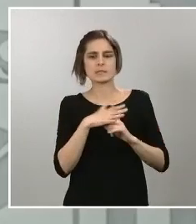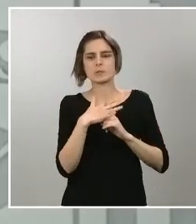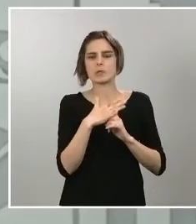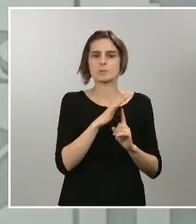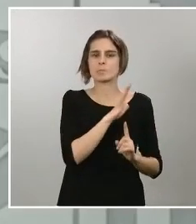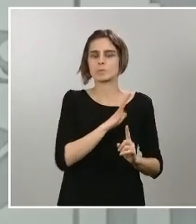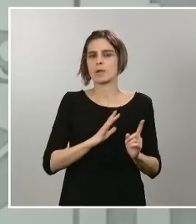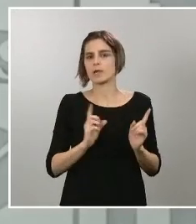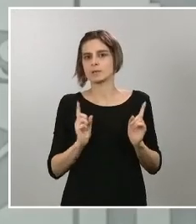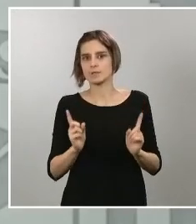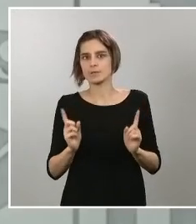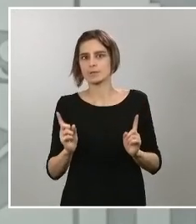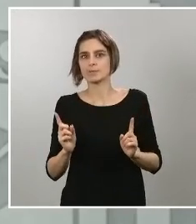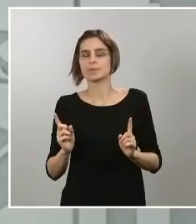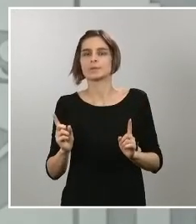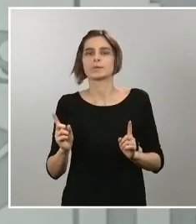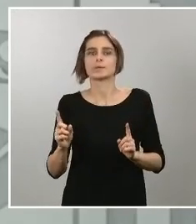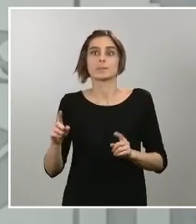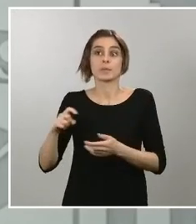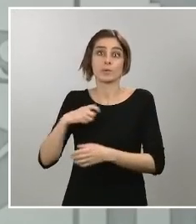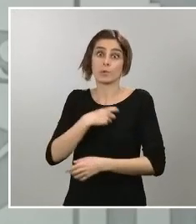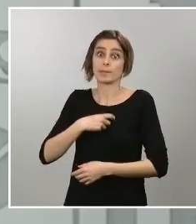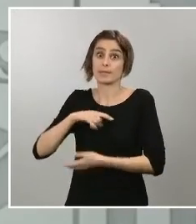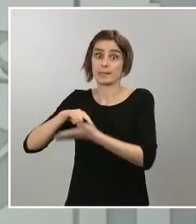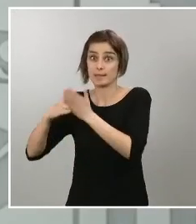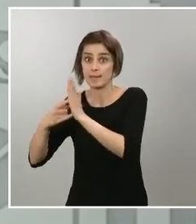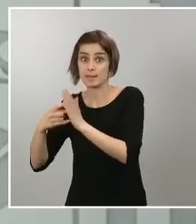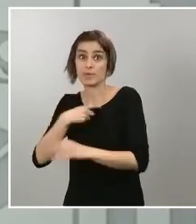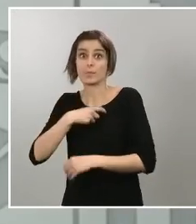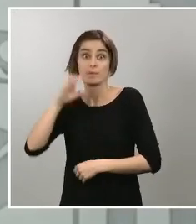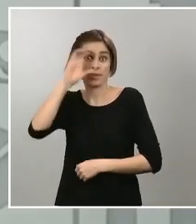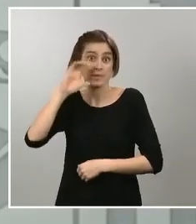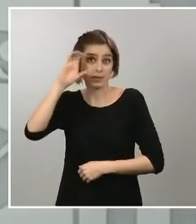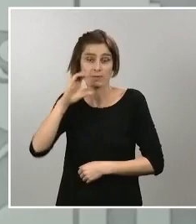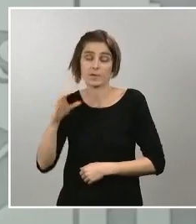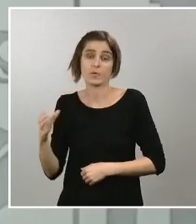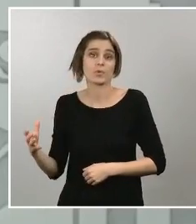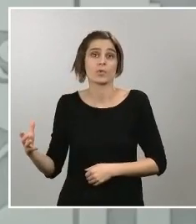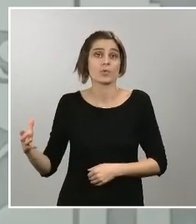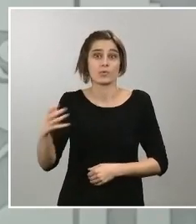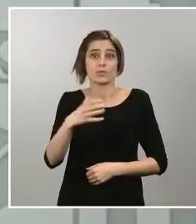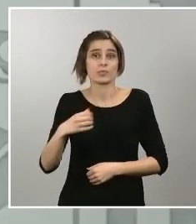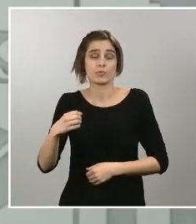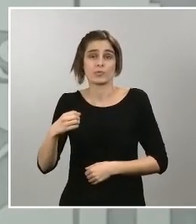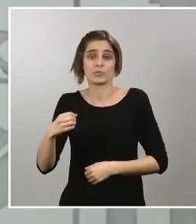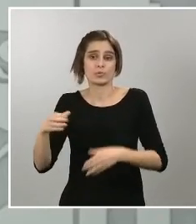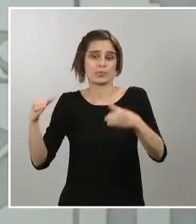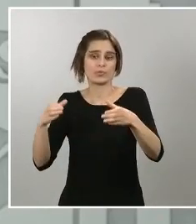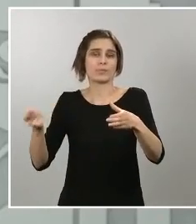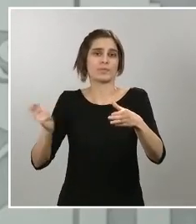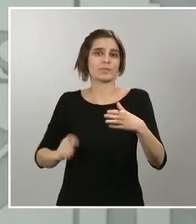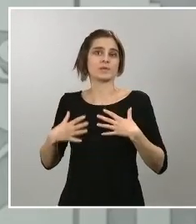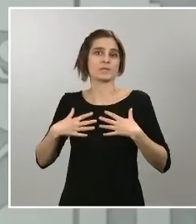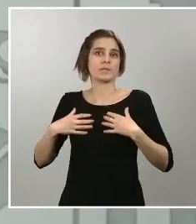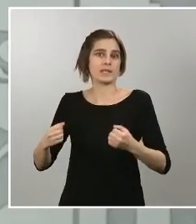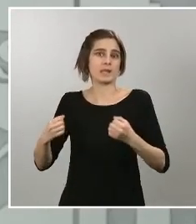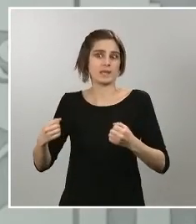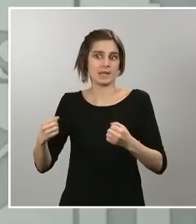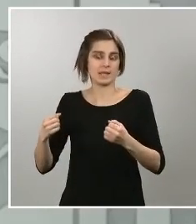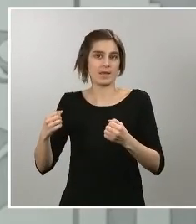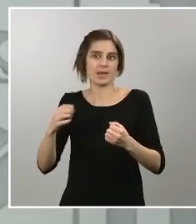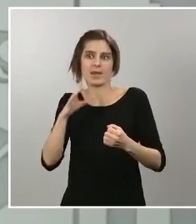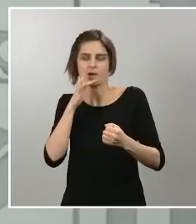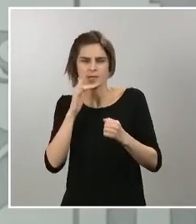Comité Técnico, el Comité Científico, el conjunto de la comunidad profesional sanitaria que trabaja para afrontar